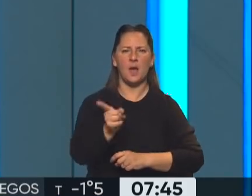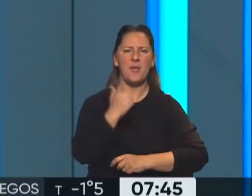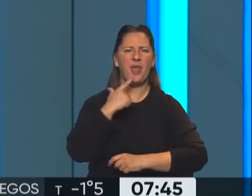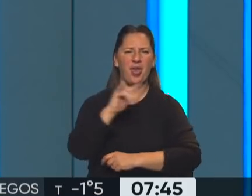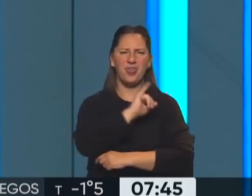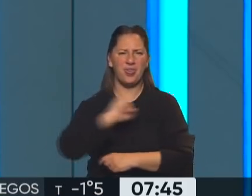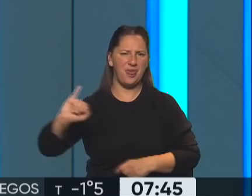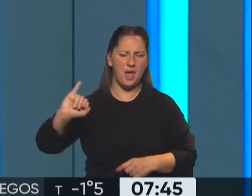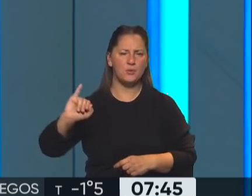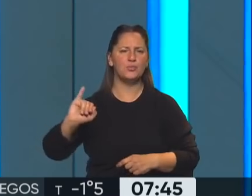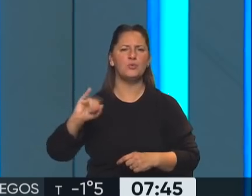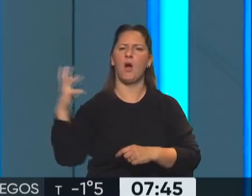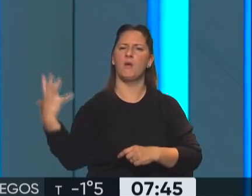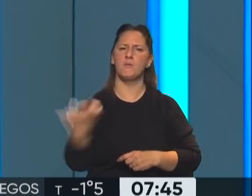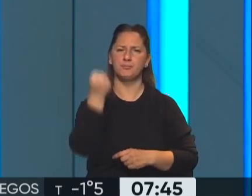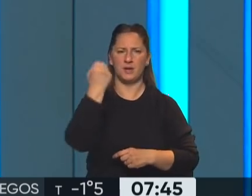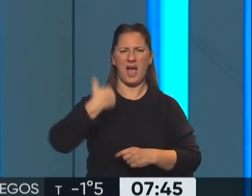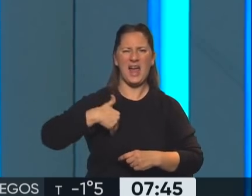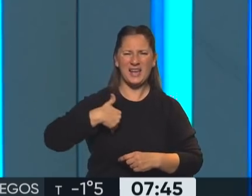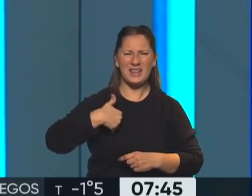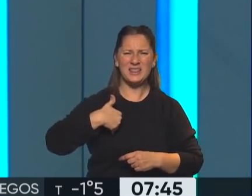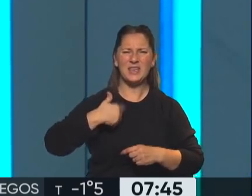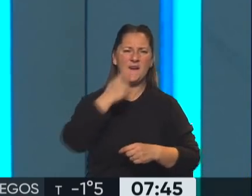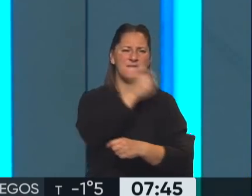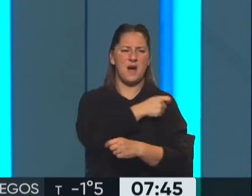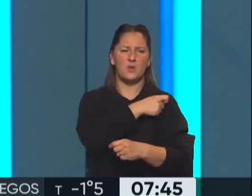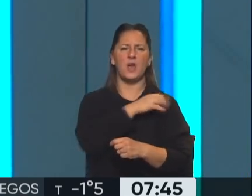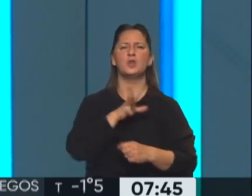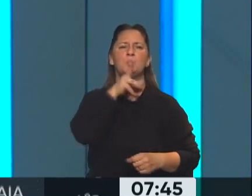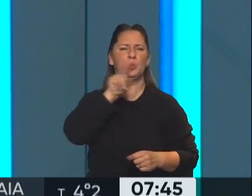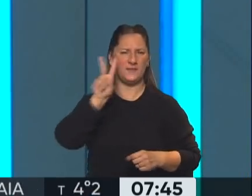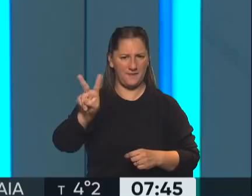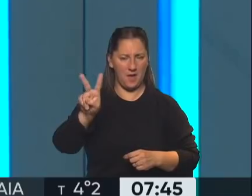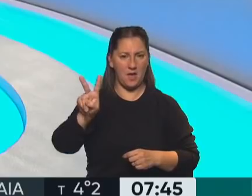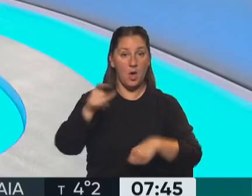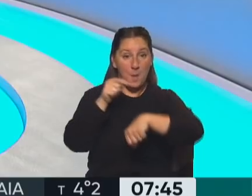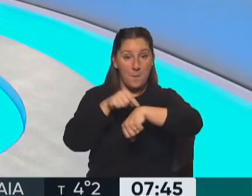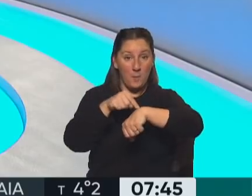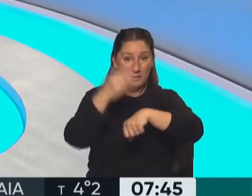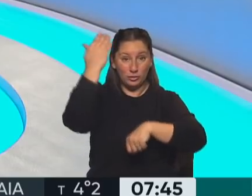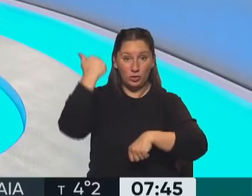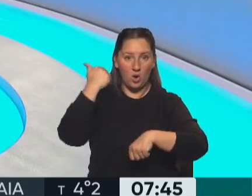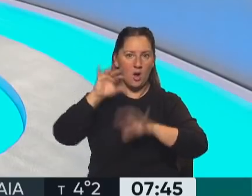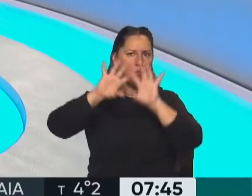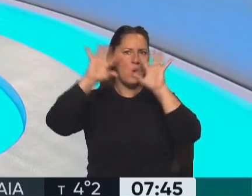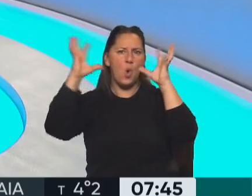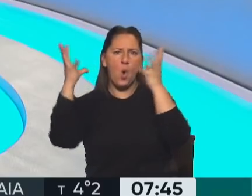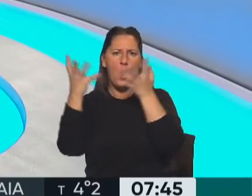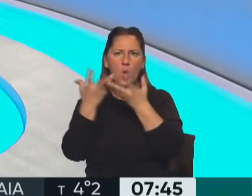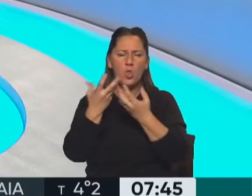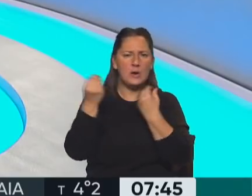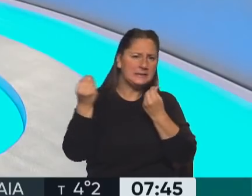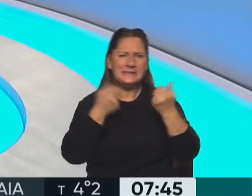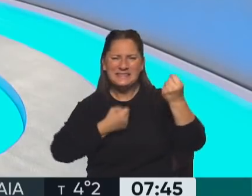la adquisición por parte de la República Argentina de la vacuna Sputnik V, cuando en ese momento además el mundo estaba tironeado